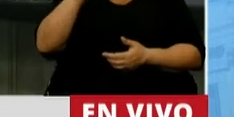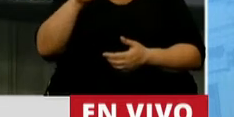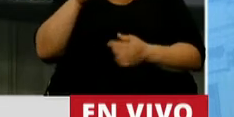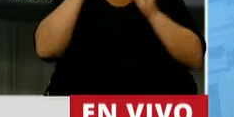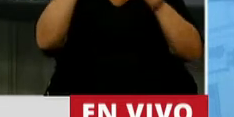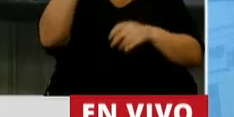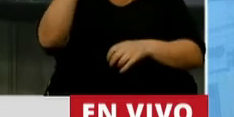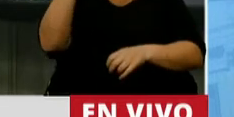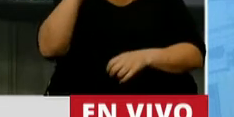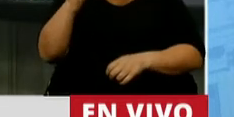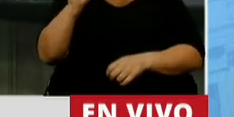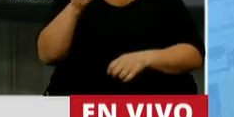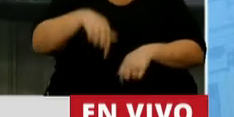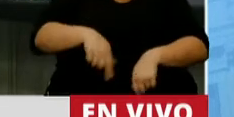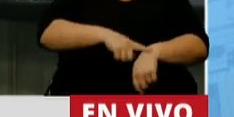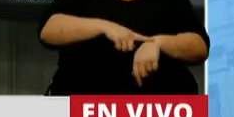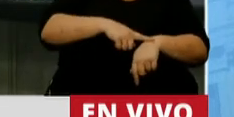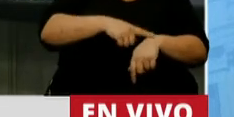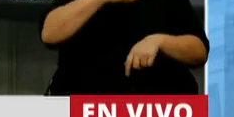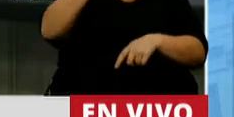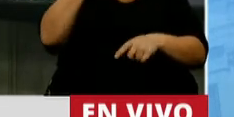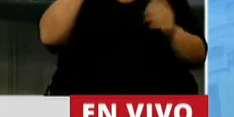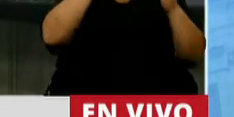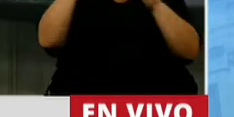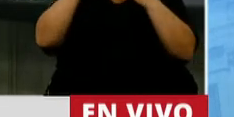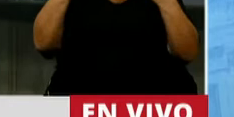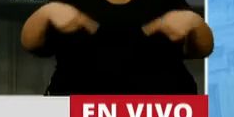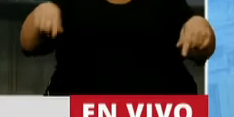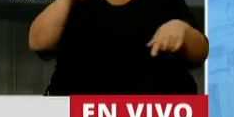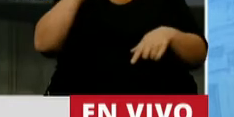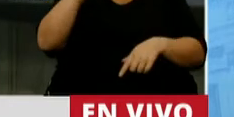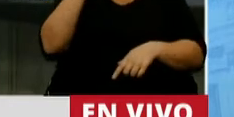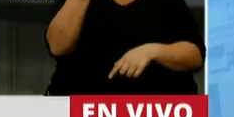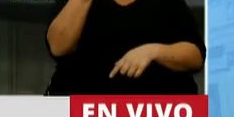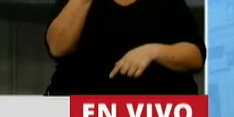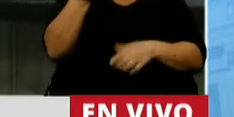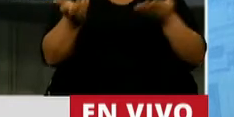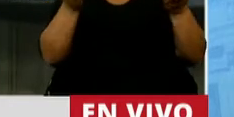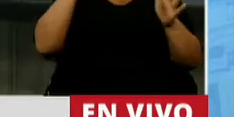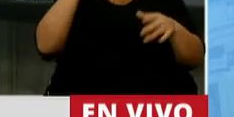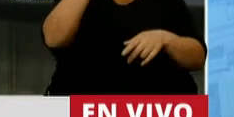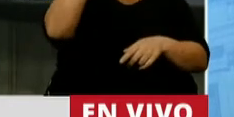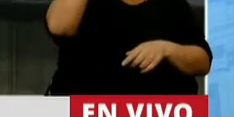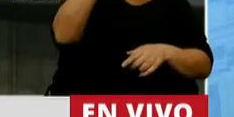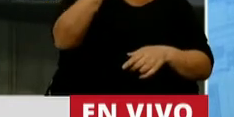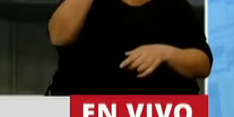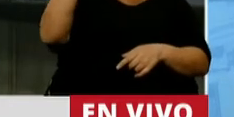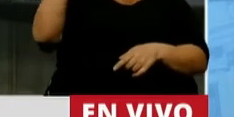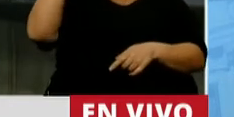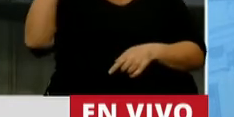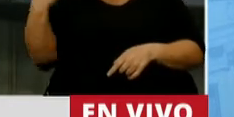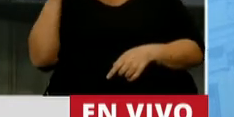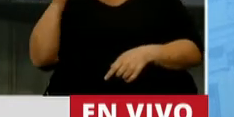va a ser de 102 pesos cuando hoy, en cualquier portal de cualquier diario, el dólar está pendulando entre los 195 y